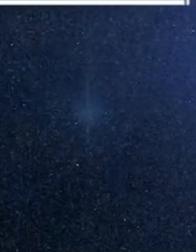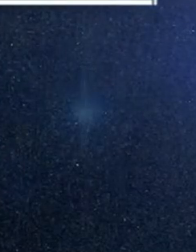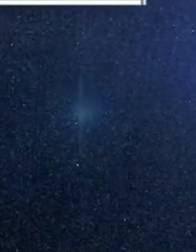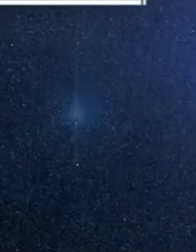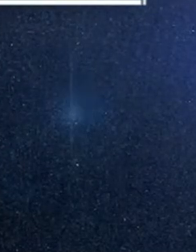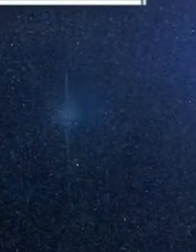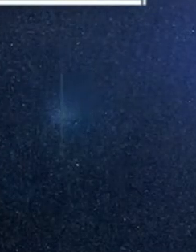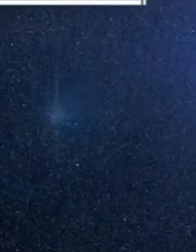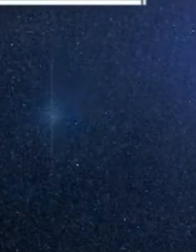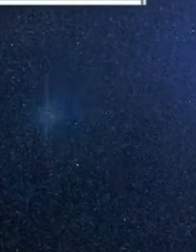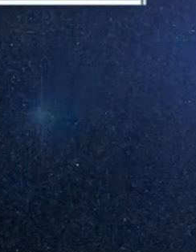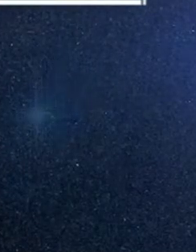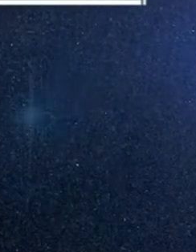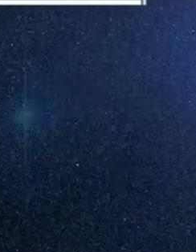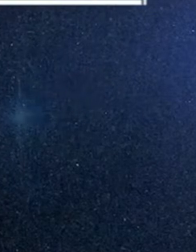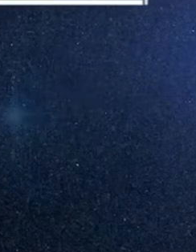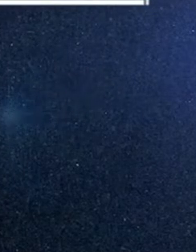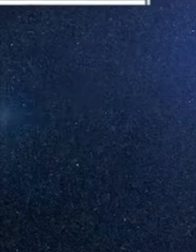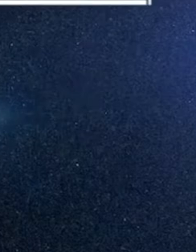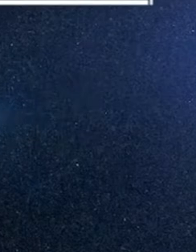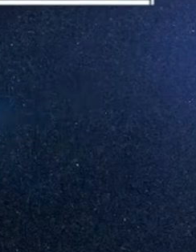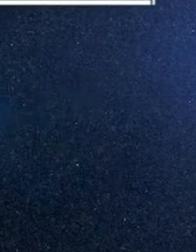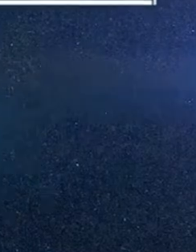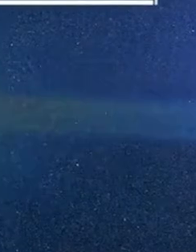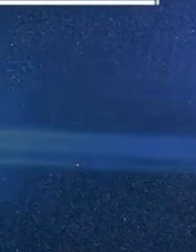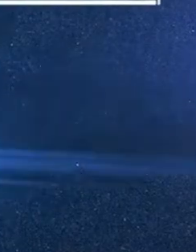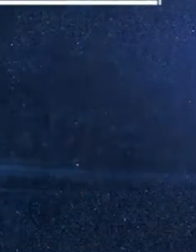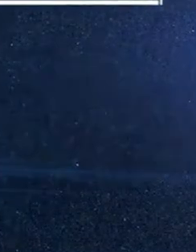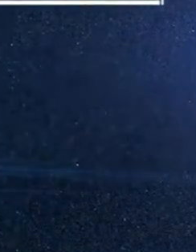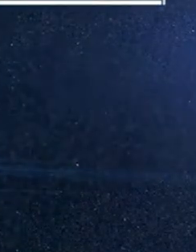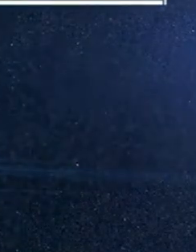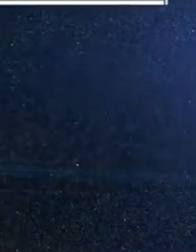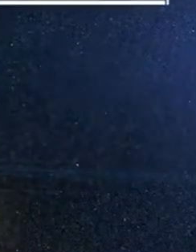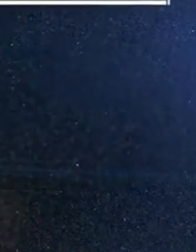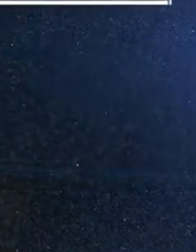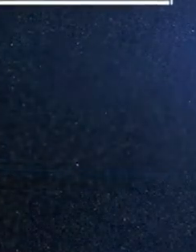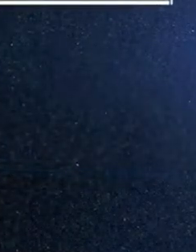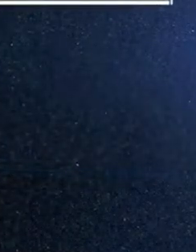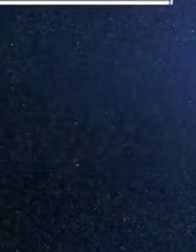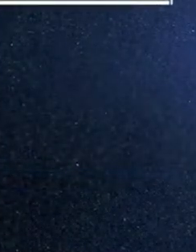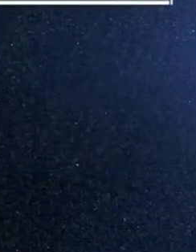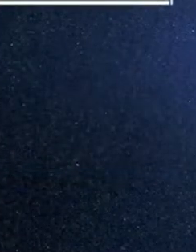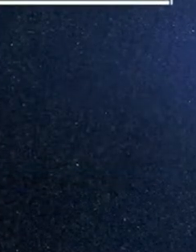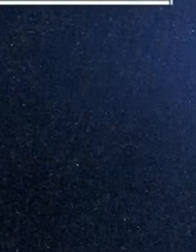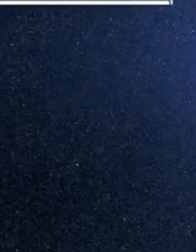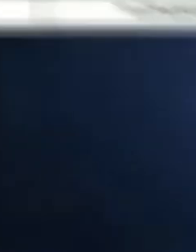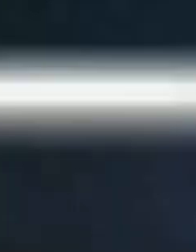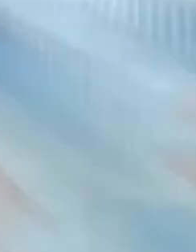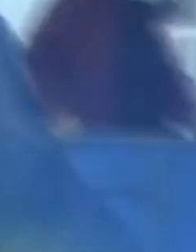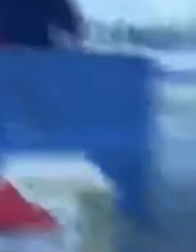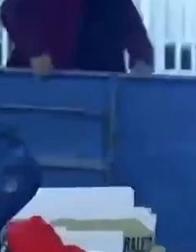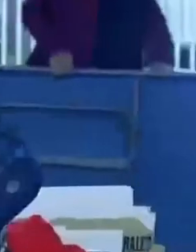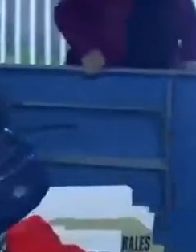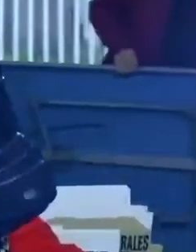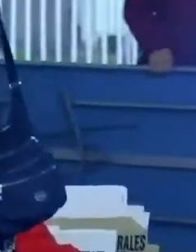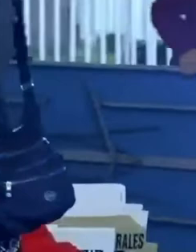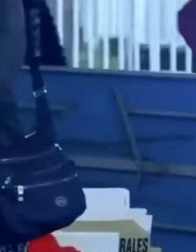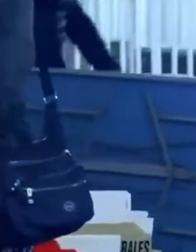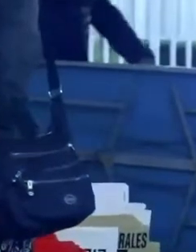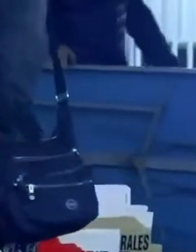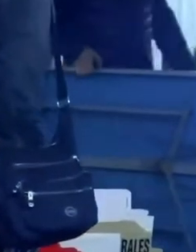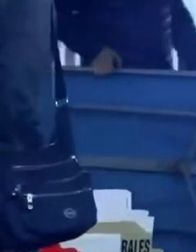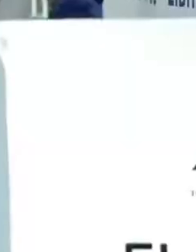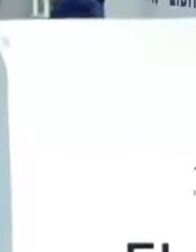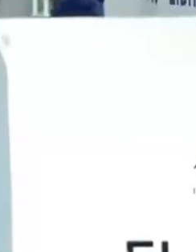millones de pesos. A diferencia de 2022, cuando se organizaron seis elecciones a gobernadores, en 2023